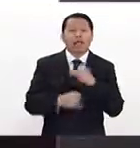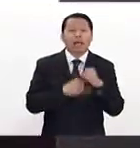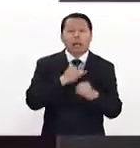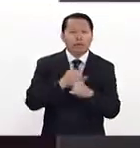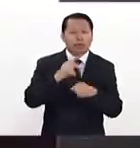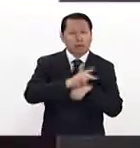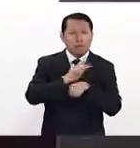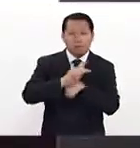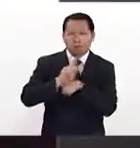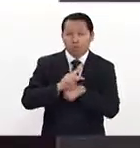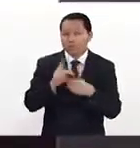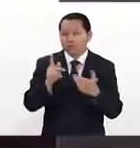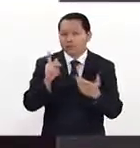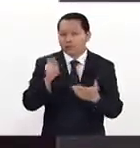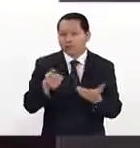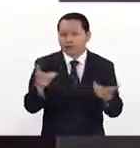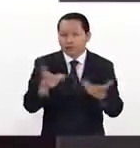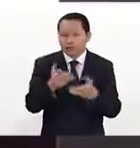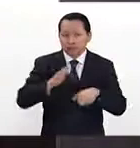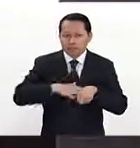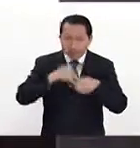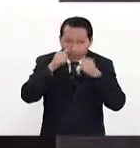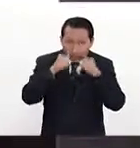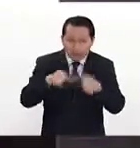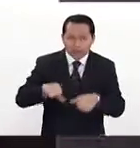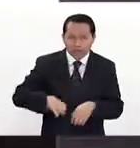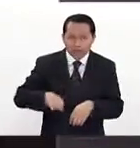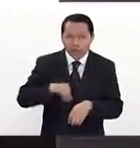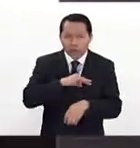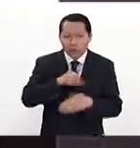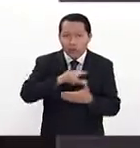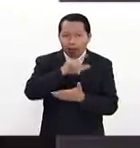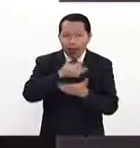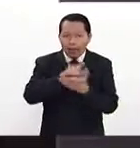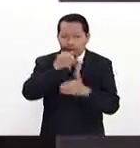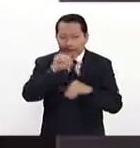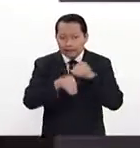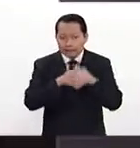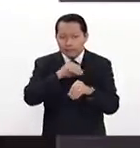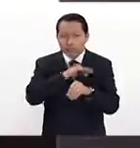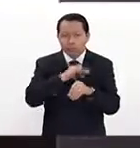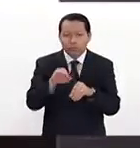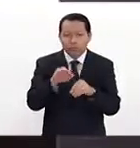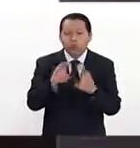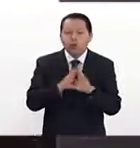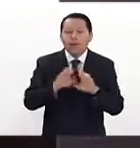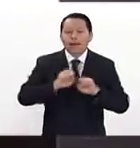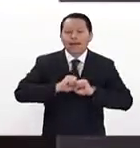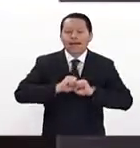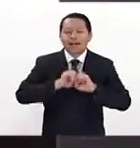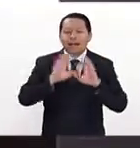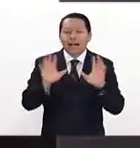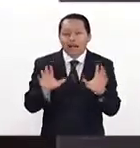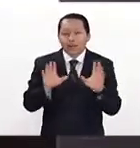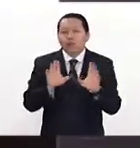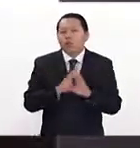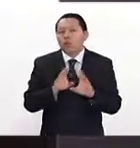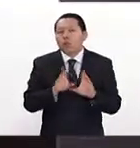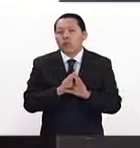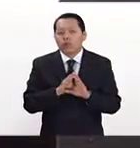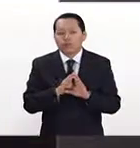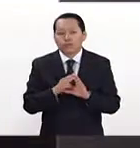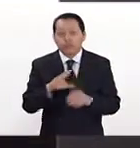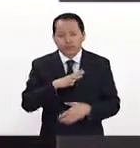interés en tratar de legislar y de tener claramente este